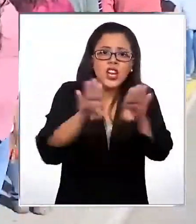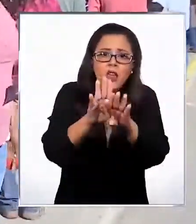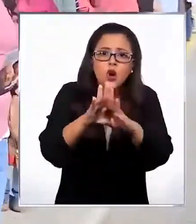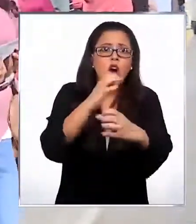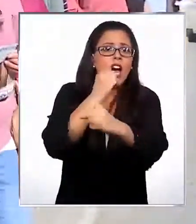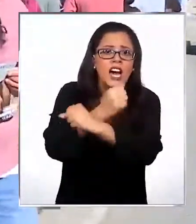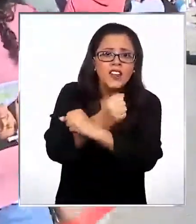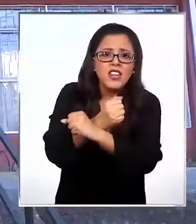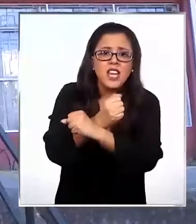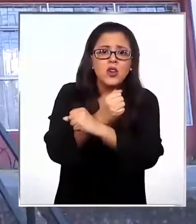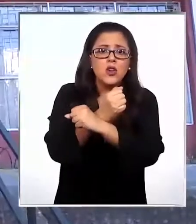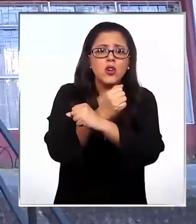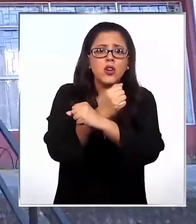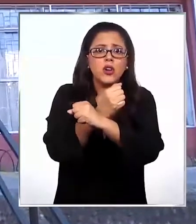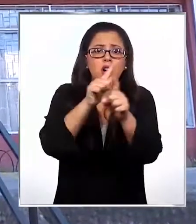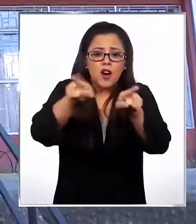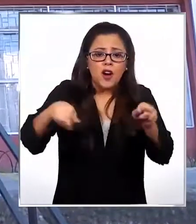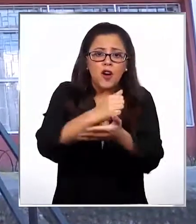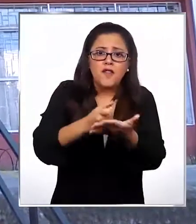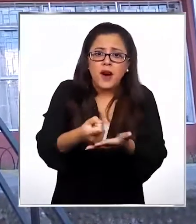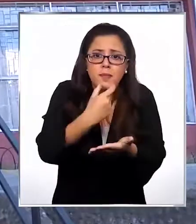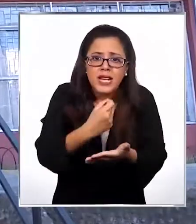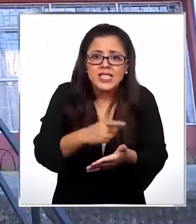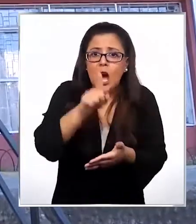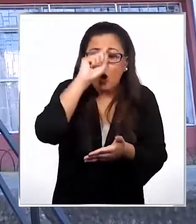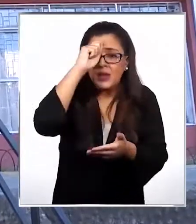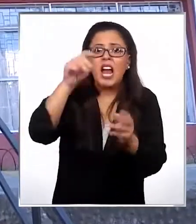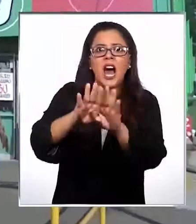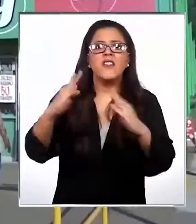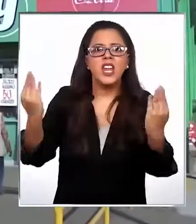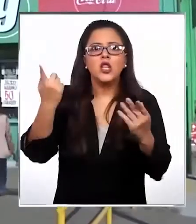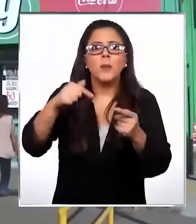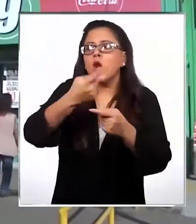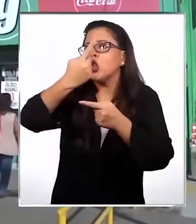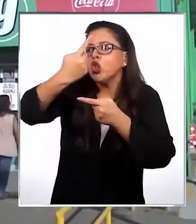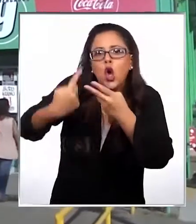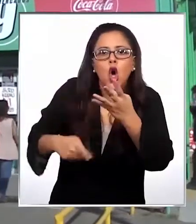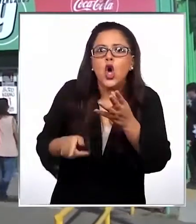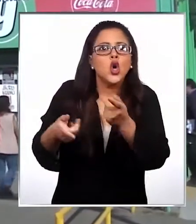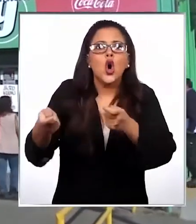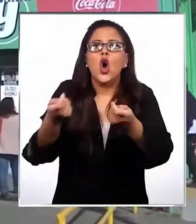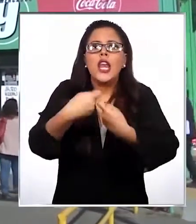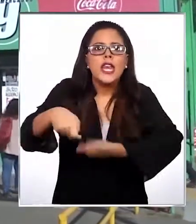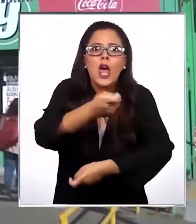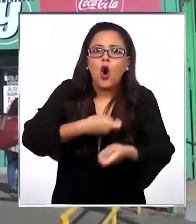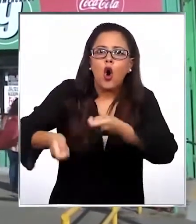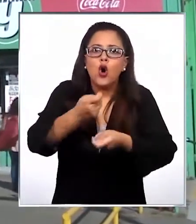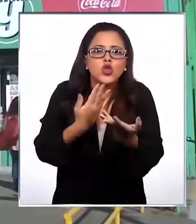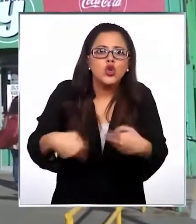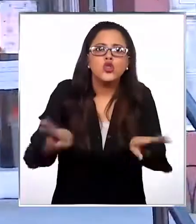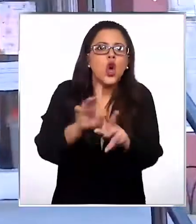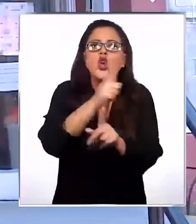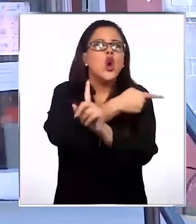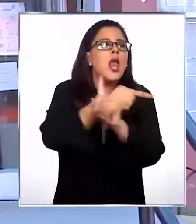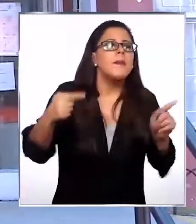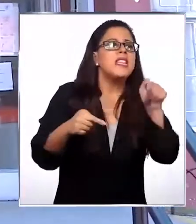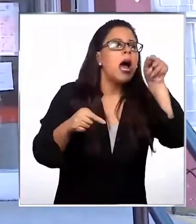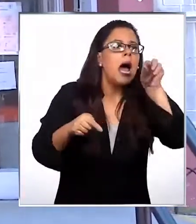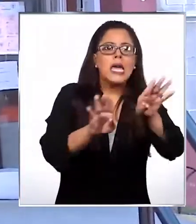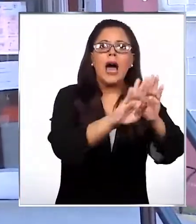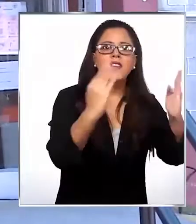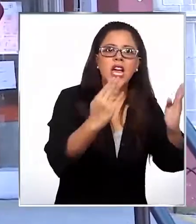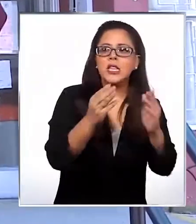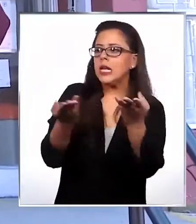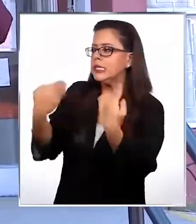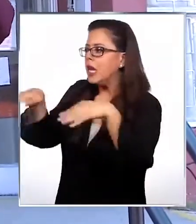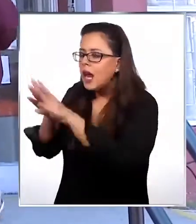farmacia, hospital. Y el resto de todos los servicios públicos cerramos. Y los negocios que abastecen de primera necesidad. Esa es una cuarentena. No la mitad y la otra mitad.